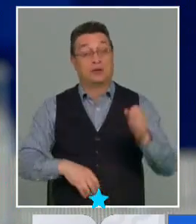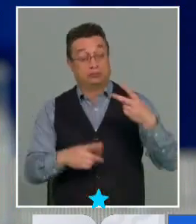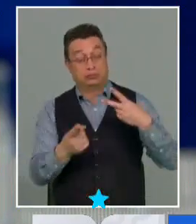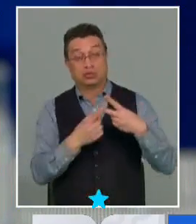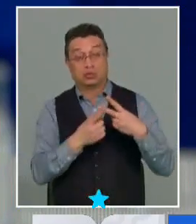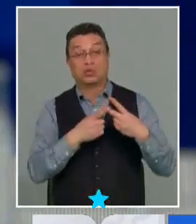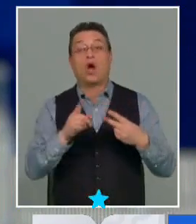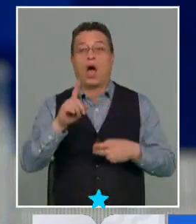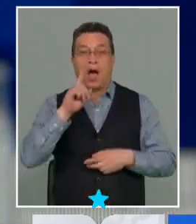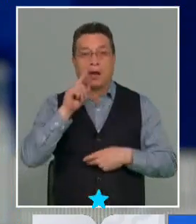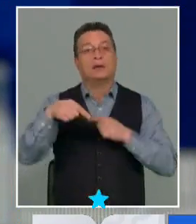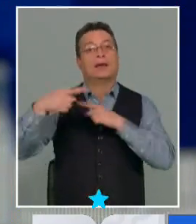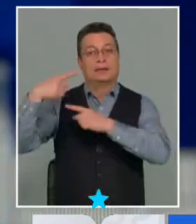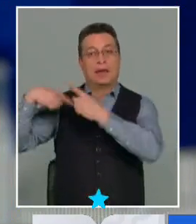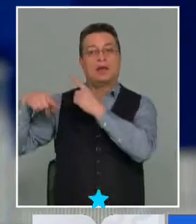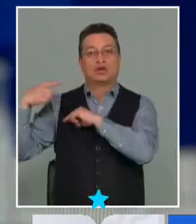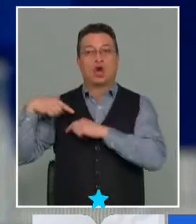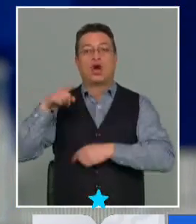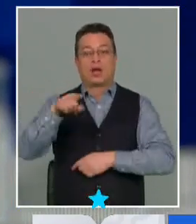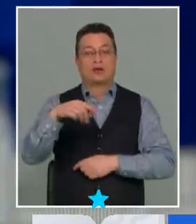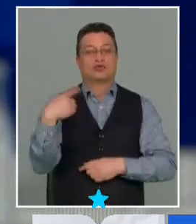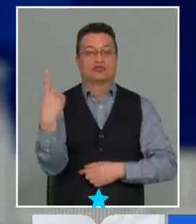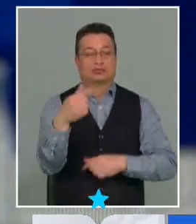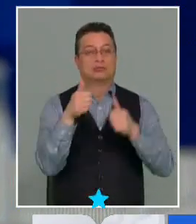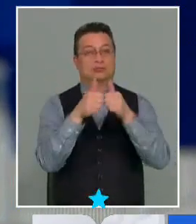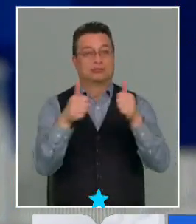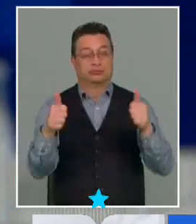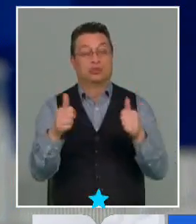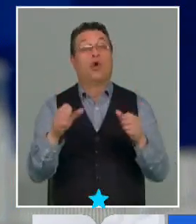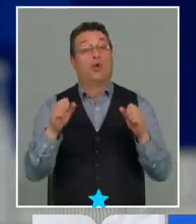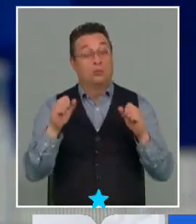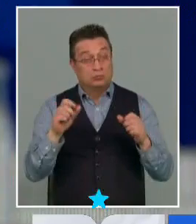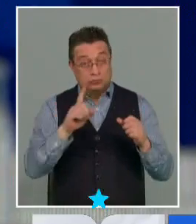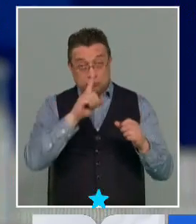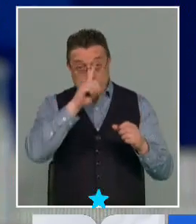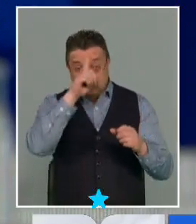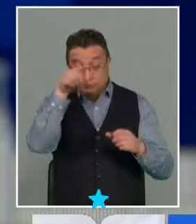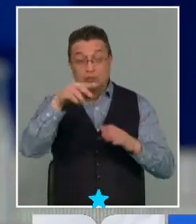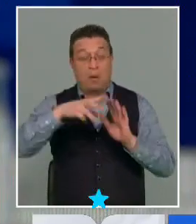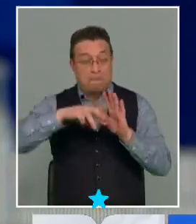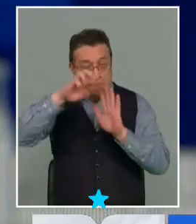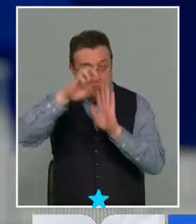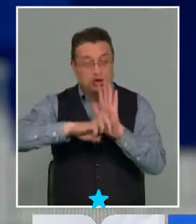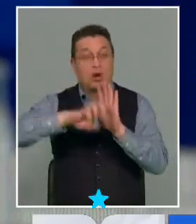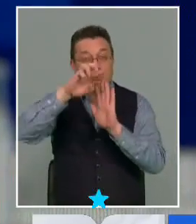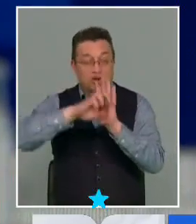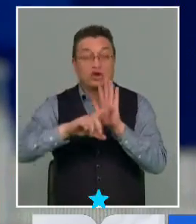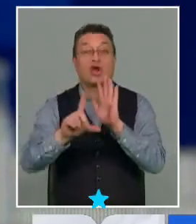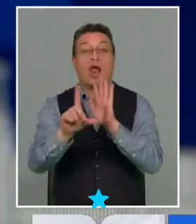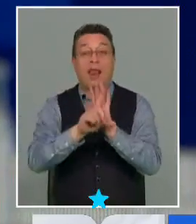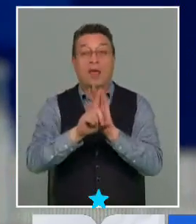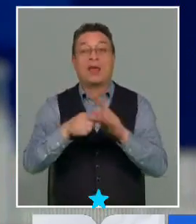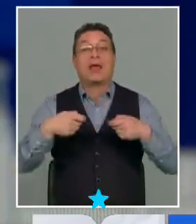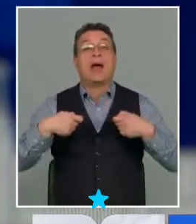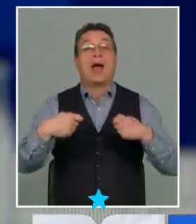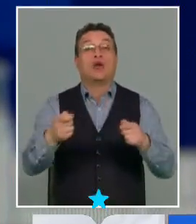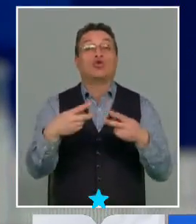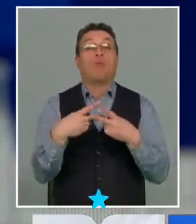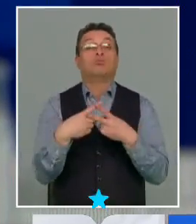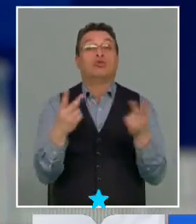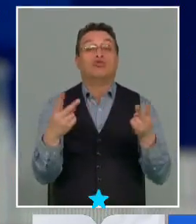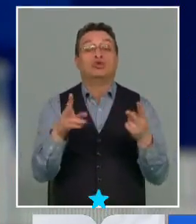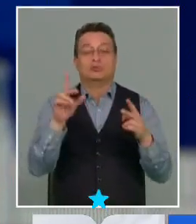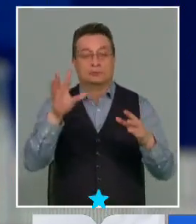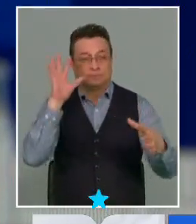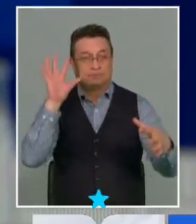porque existía una historia en virtud de la cual los parlamentarios solían iniciar proyectos de ley que suponían gasto público y que